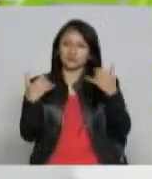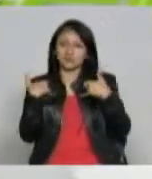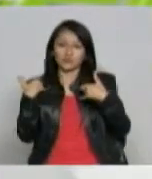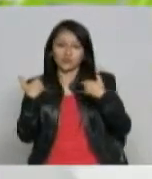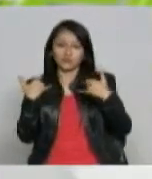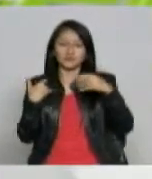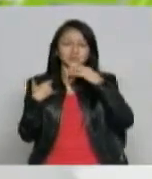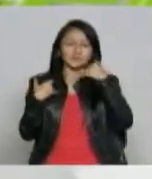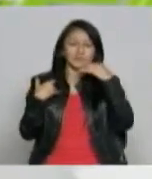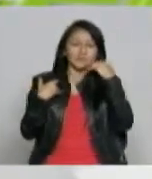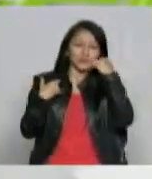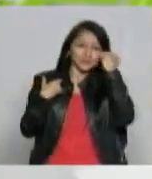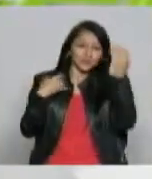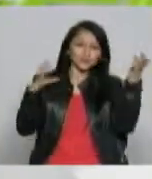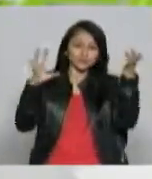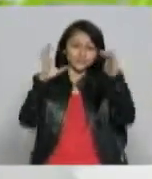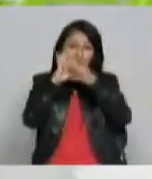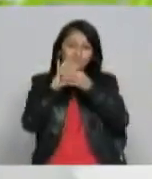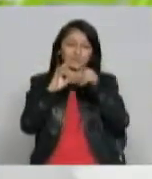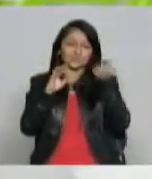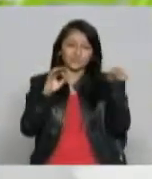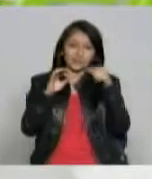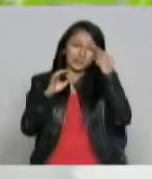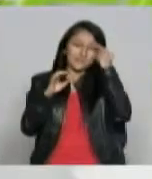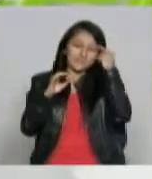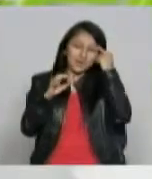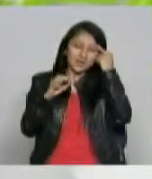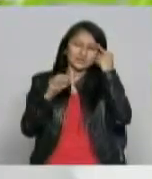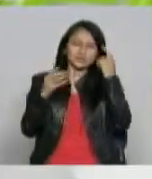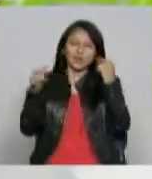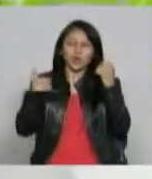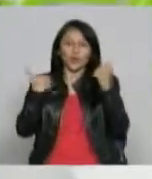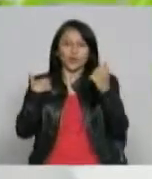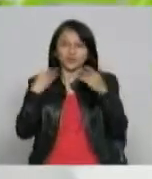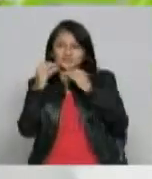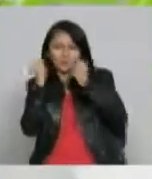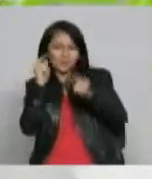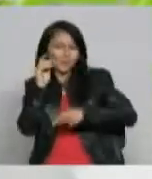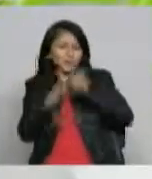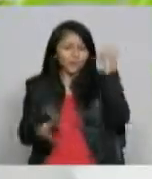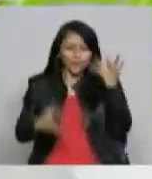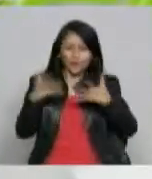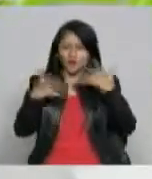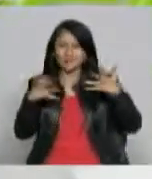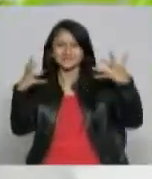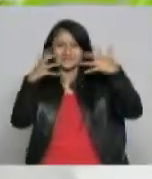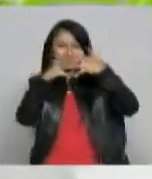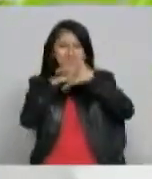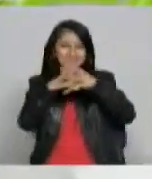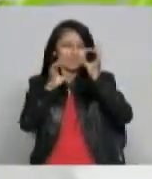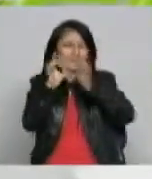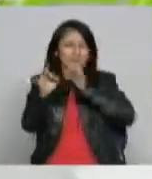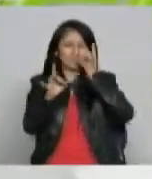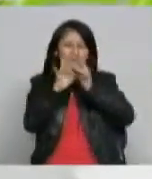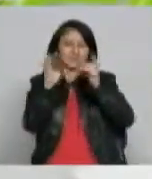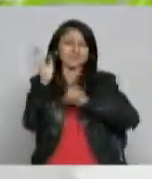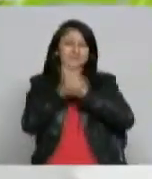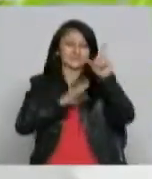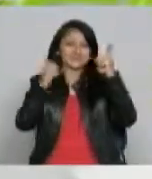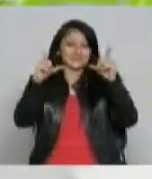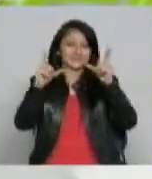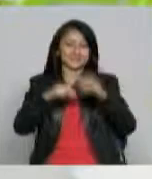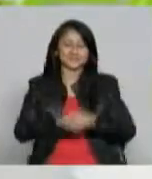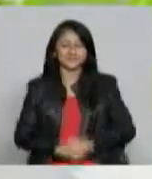piensa más sin querer decir que los jóvenes no piensan los jóvenes son más impulsivos y eso hace una mezcla perfecta para hacer radio para hacer televisión